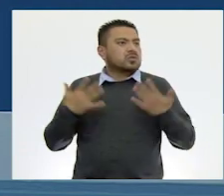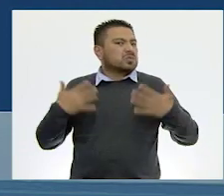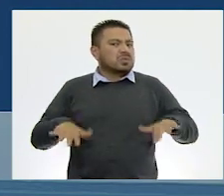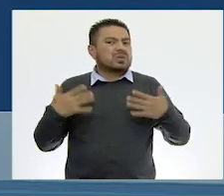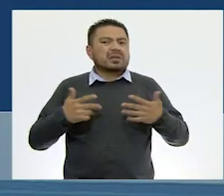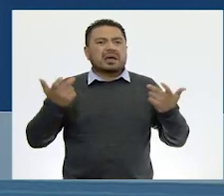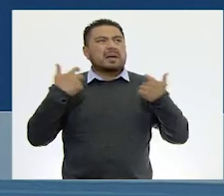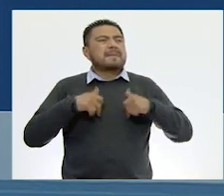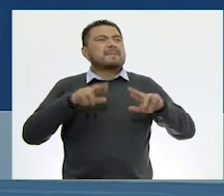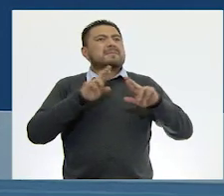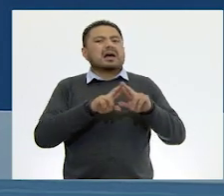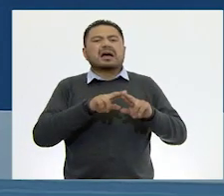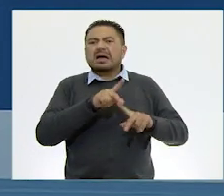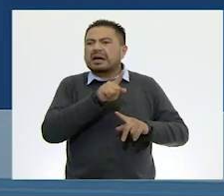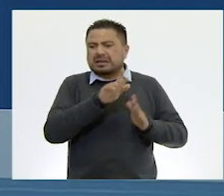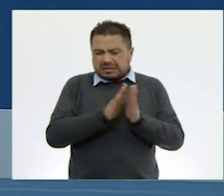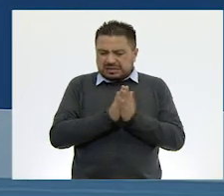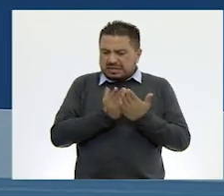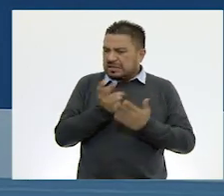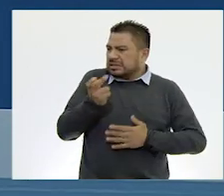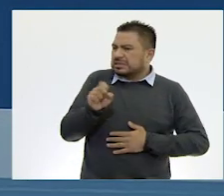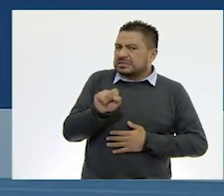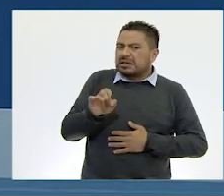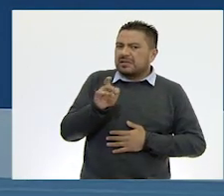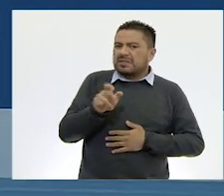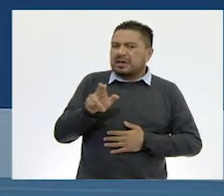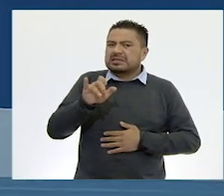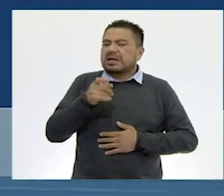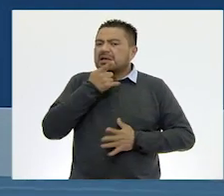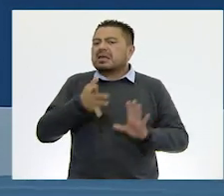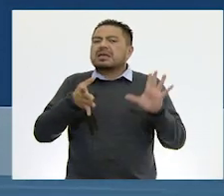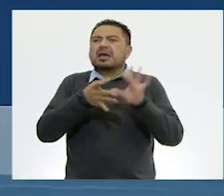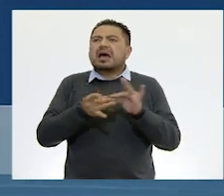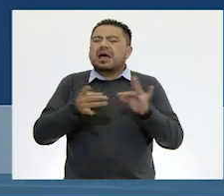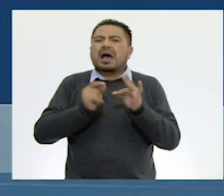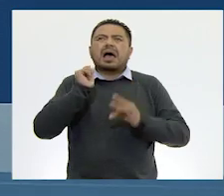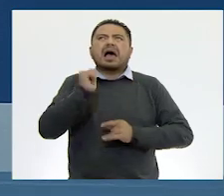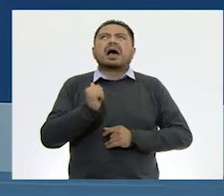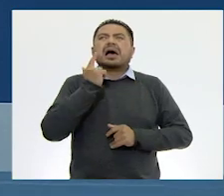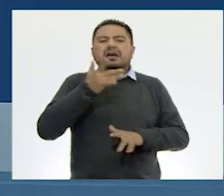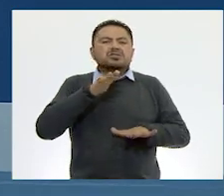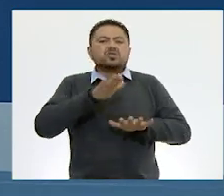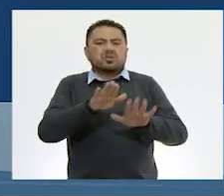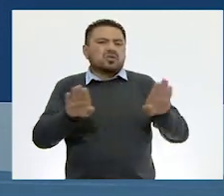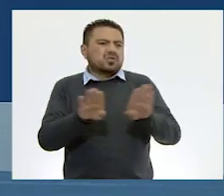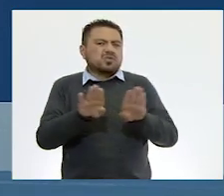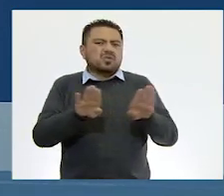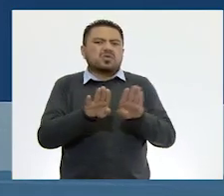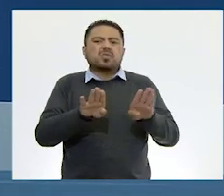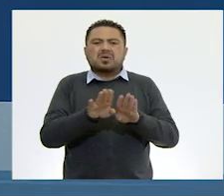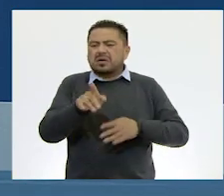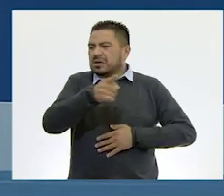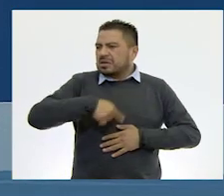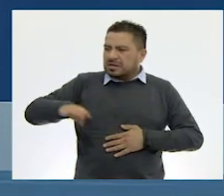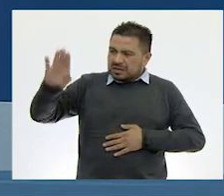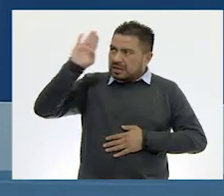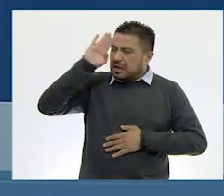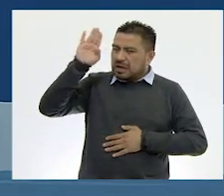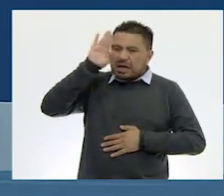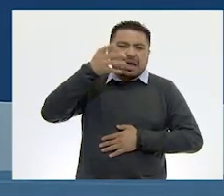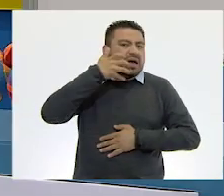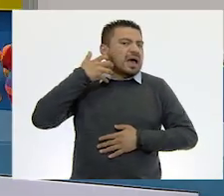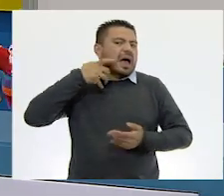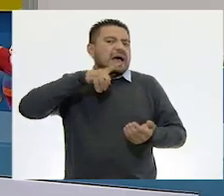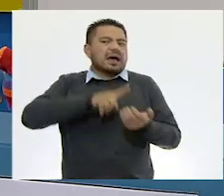Maestra, en el diario de Sebastián también menciona algo sobre cómo era considerado el jaguar.